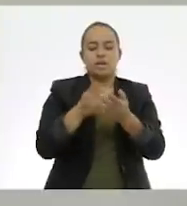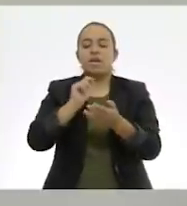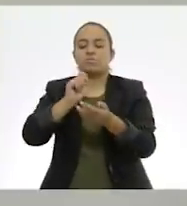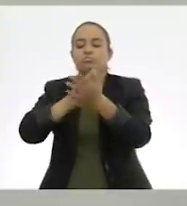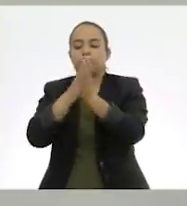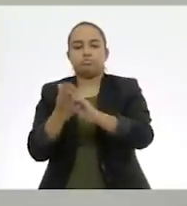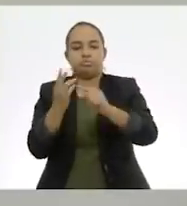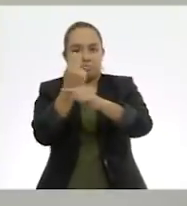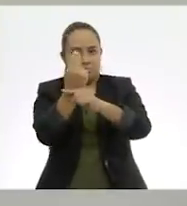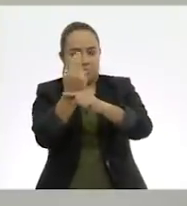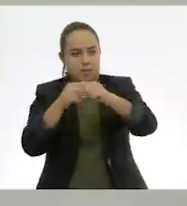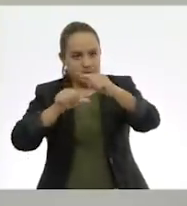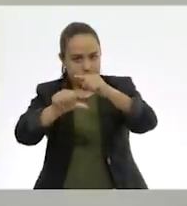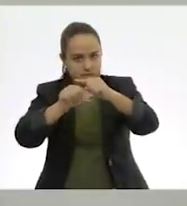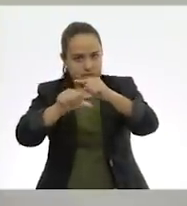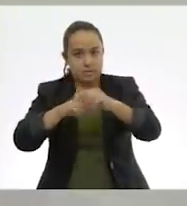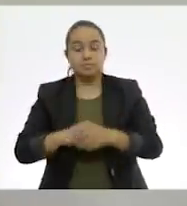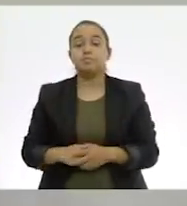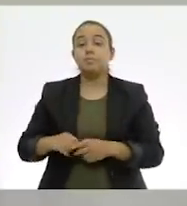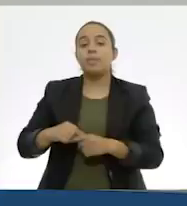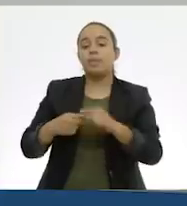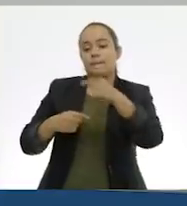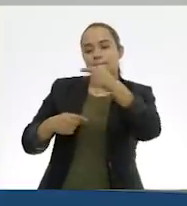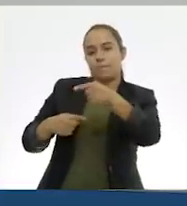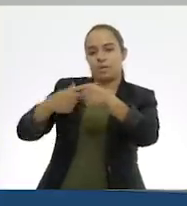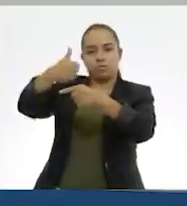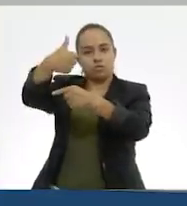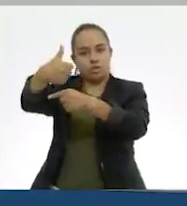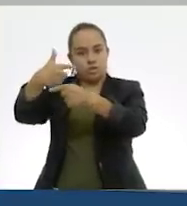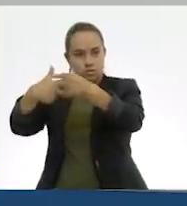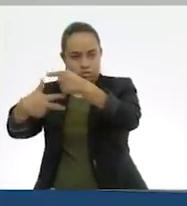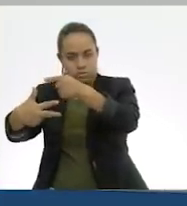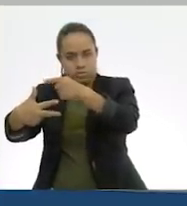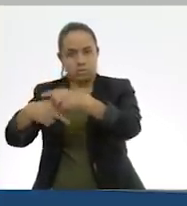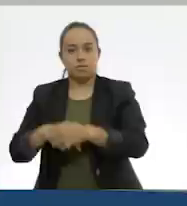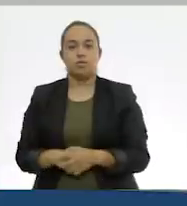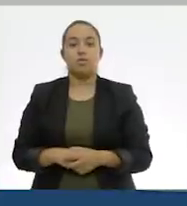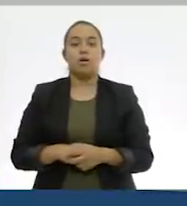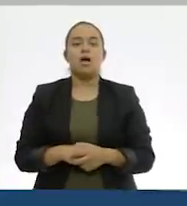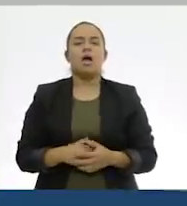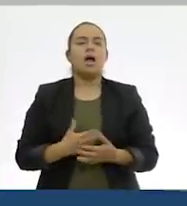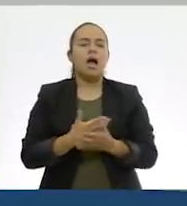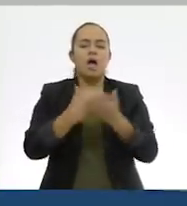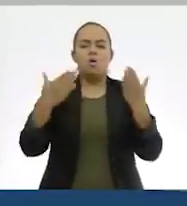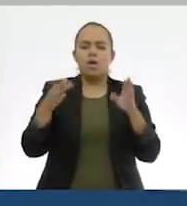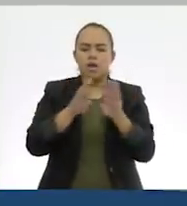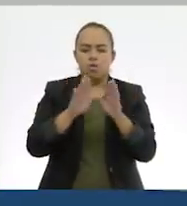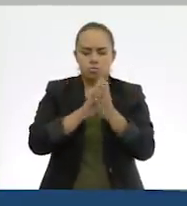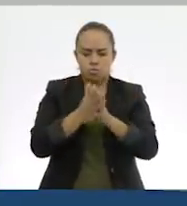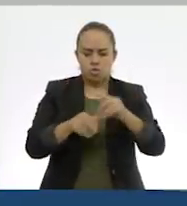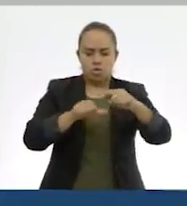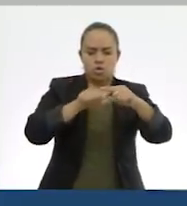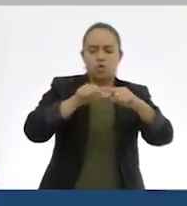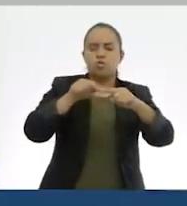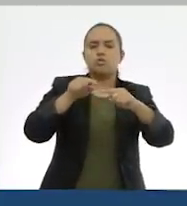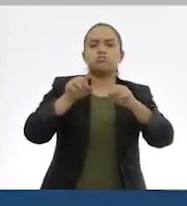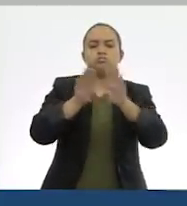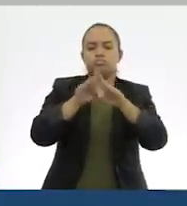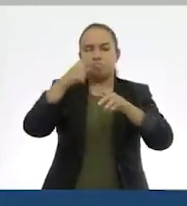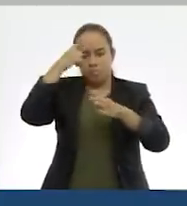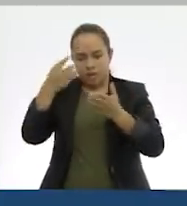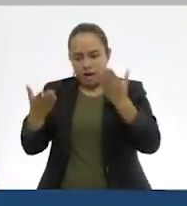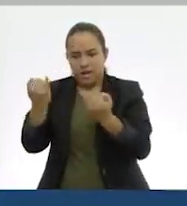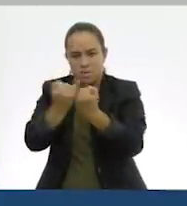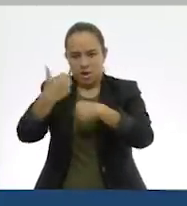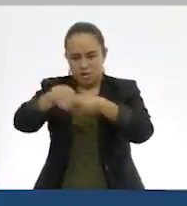Entonces ya tenemos veinticinco dieciséisavos menos seis octavos. Ajá. Saquemos una fracción equivalente. En este caso lo